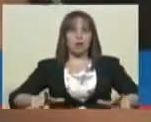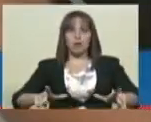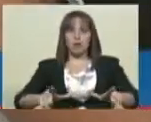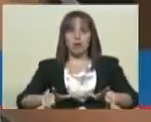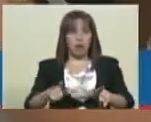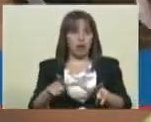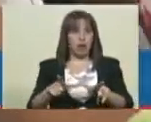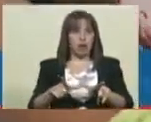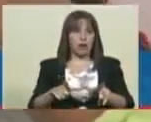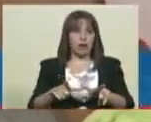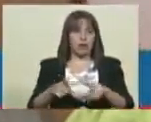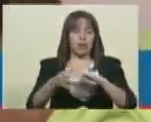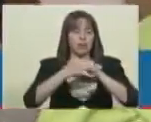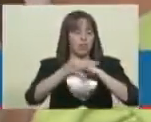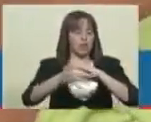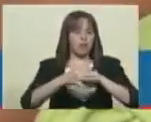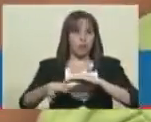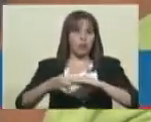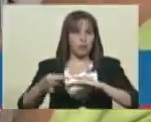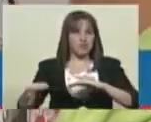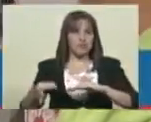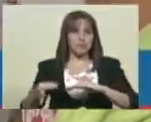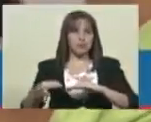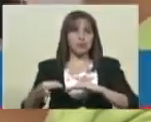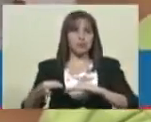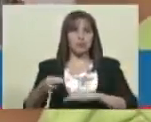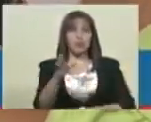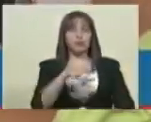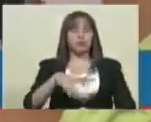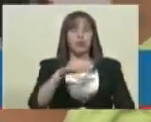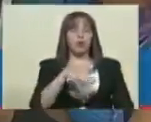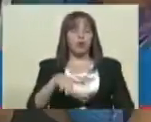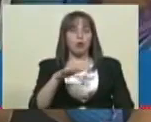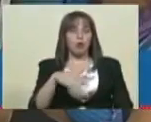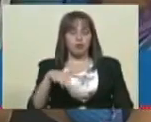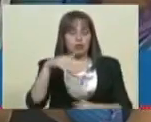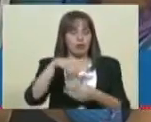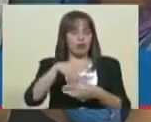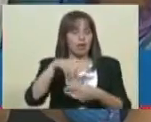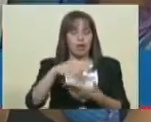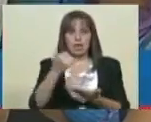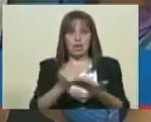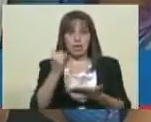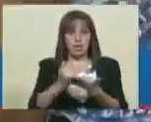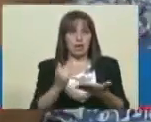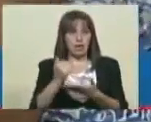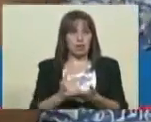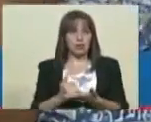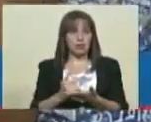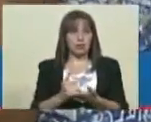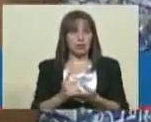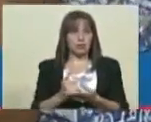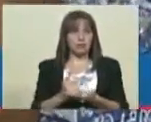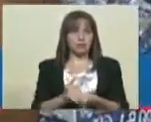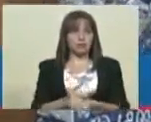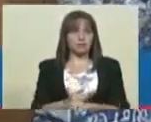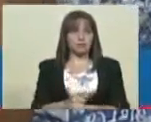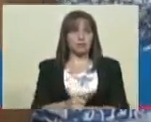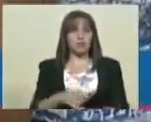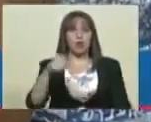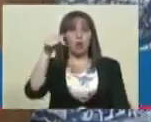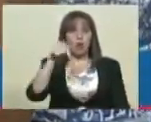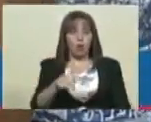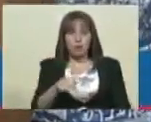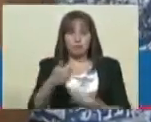votación del municipio en donde están inscritos. Esa es la medida que tomamos en el día de hoy,